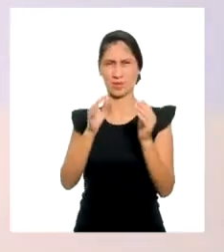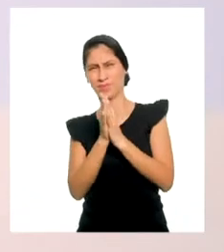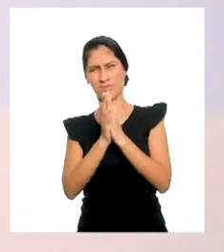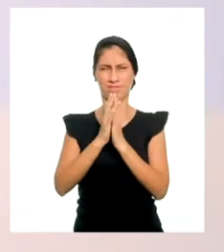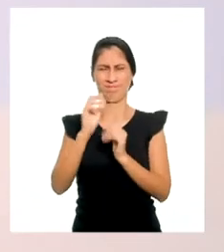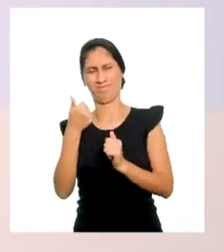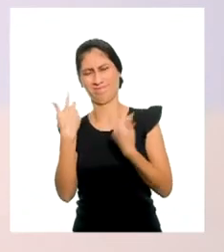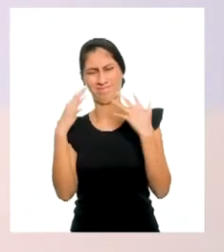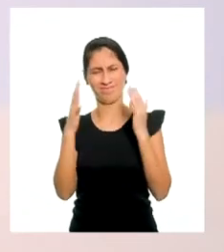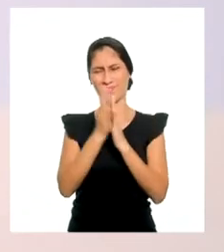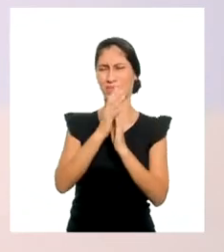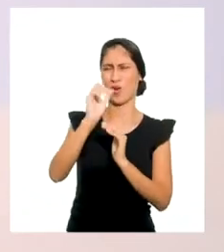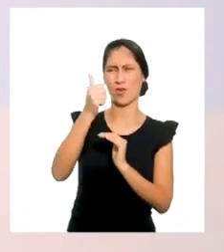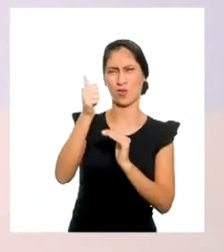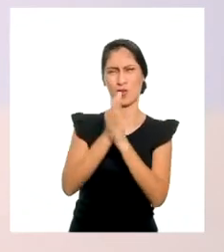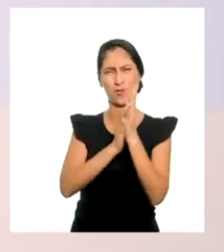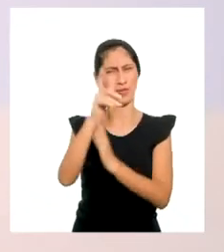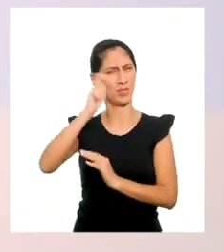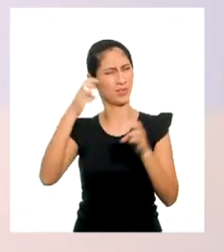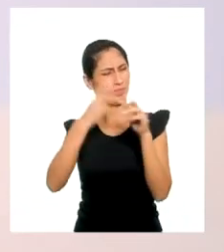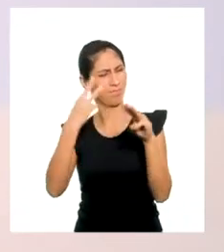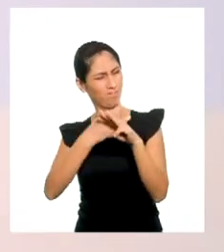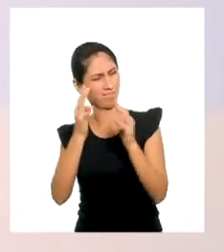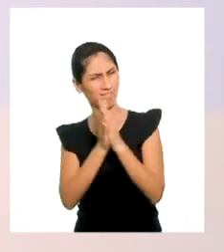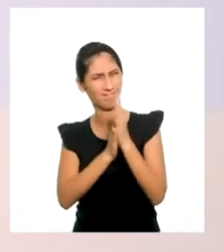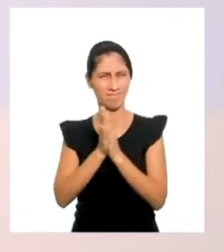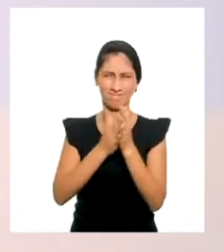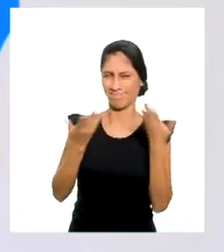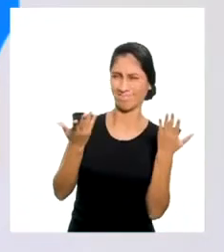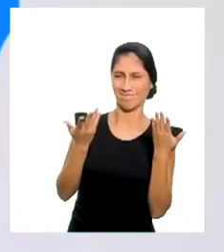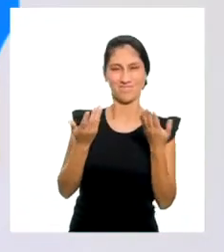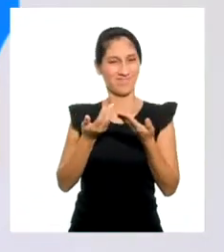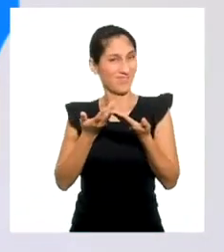¡Yo tengo otra situación en la que necesito de las matemáticas!